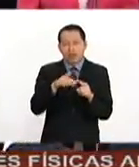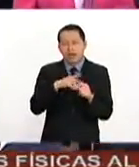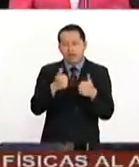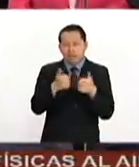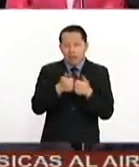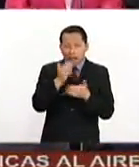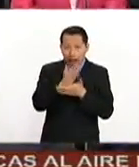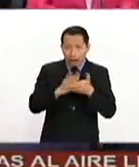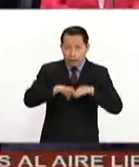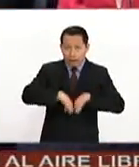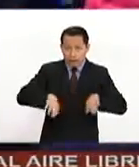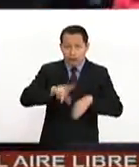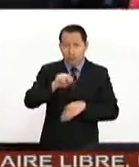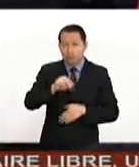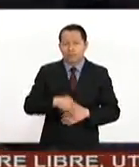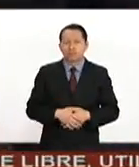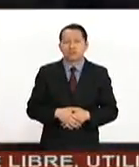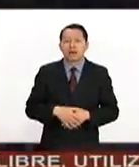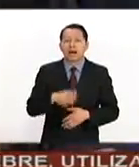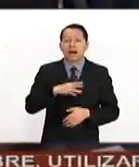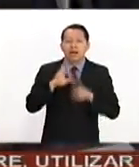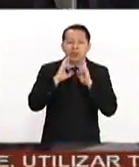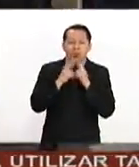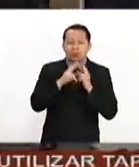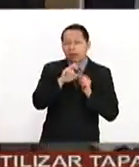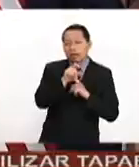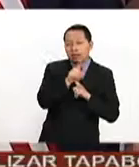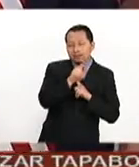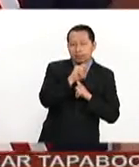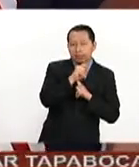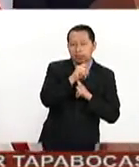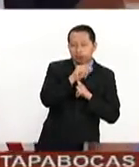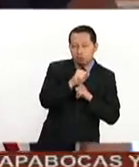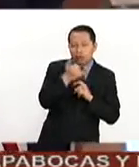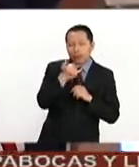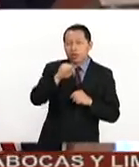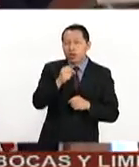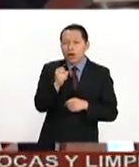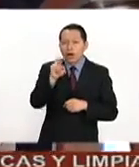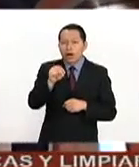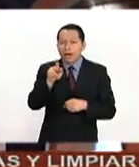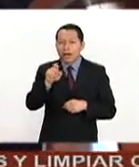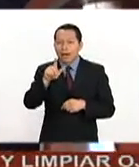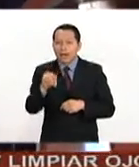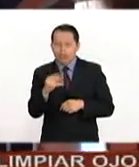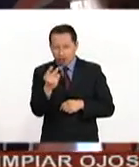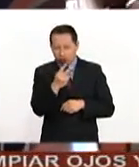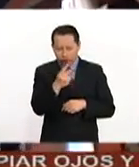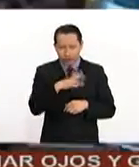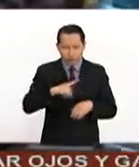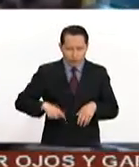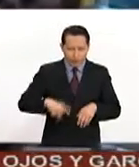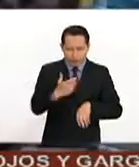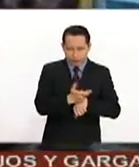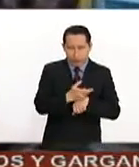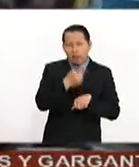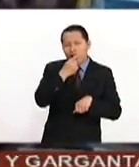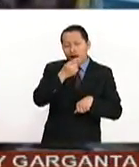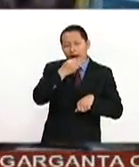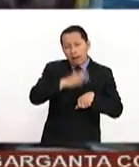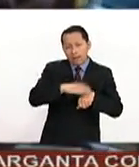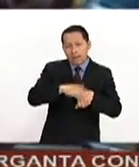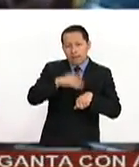Reiteró que en la reunión con Rex Tillerson y John Kelly, secretarios de Estado de la Unión Americana, se manifestó el rechazo a la aplicación